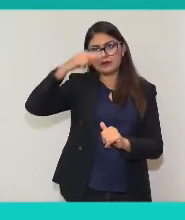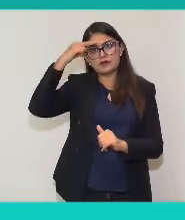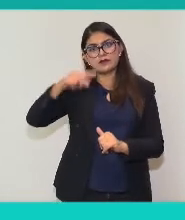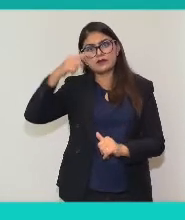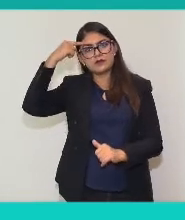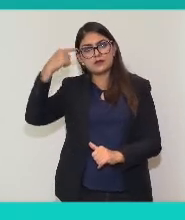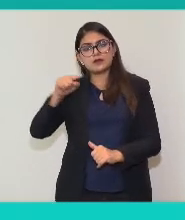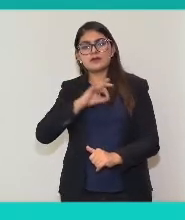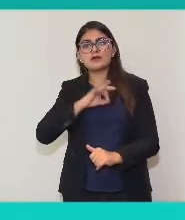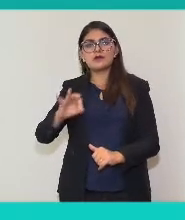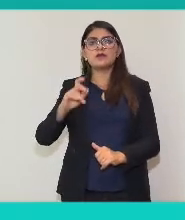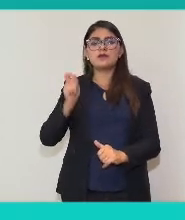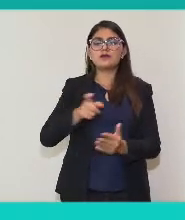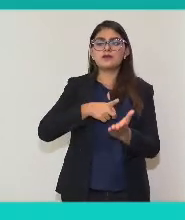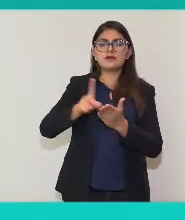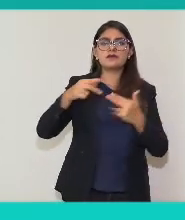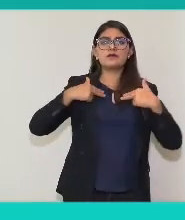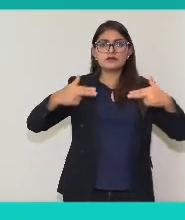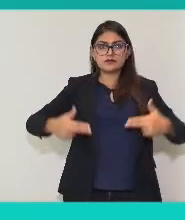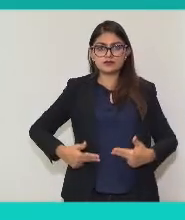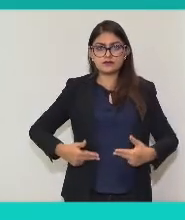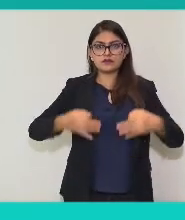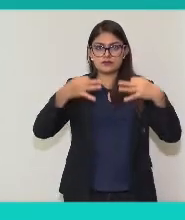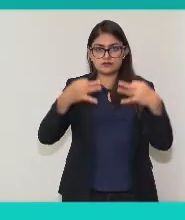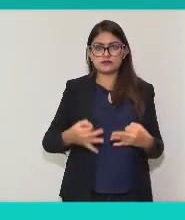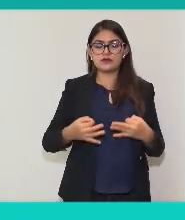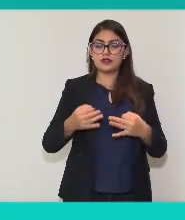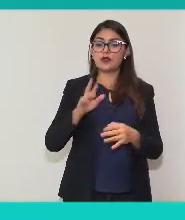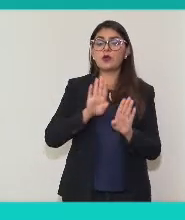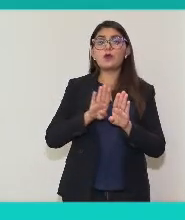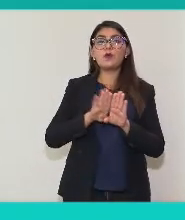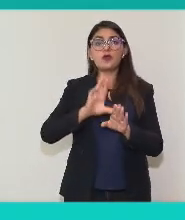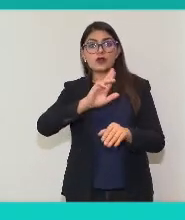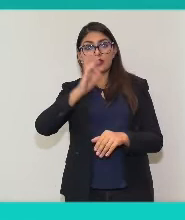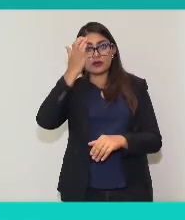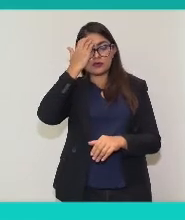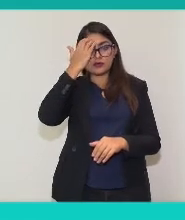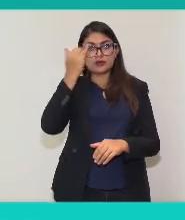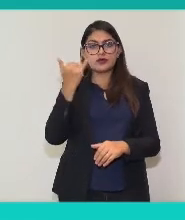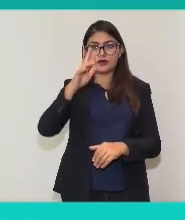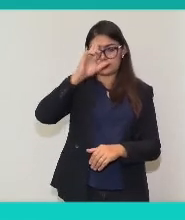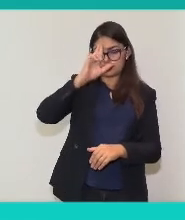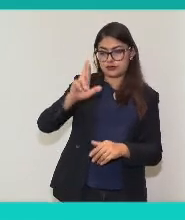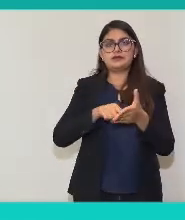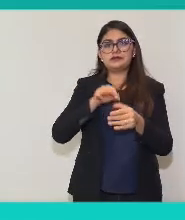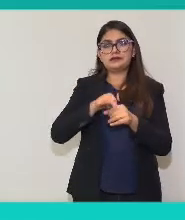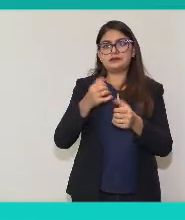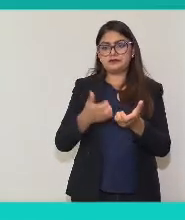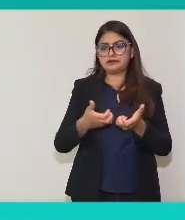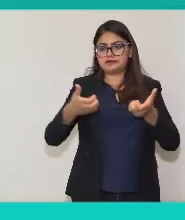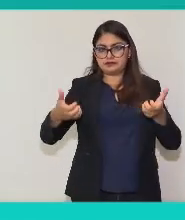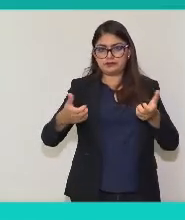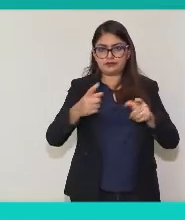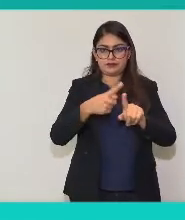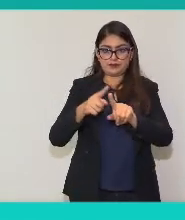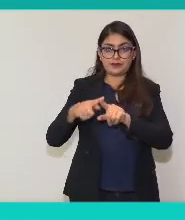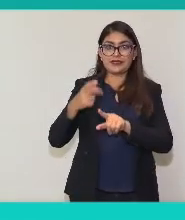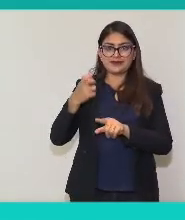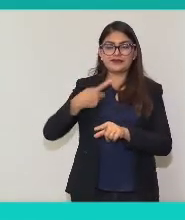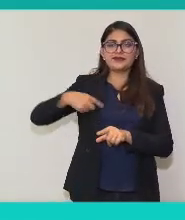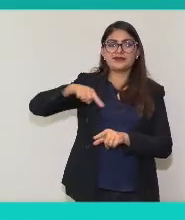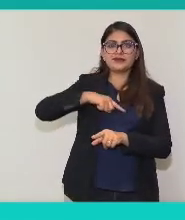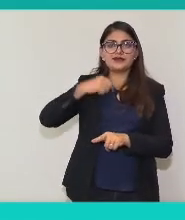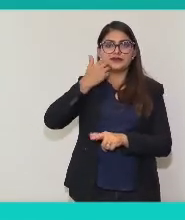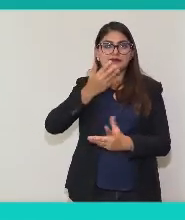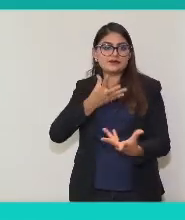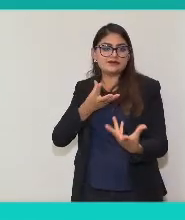garantizar el pleno ejercicio de los derechos humanos, reconociendo y respetando la diversidad de nuestro país. Procuramos estar muy cerca de